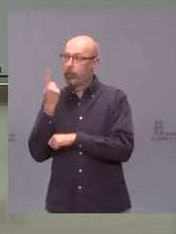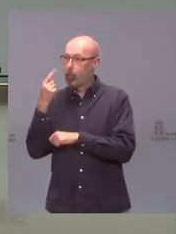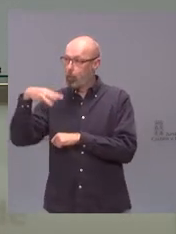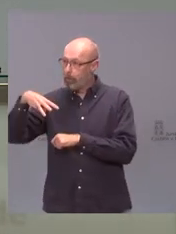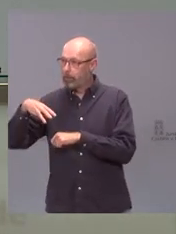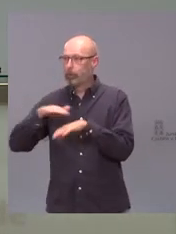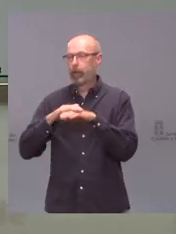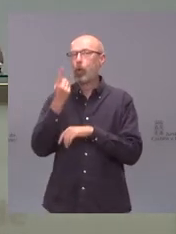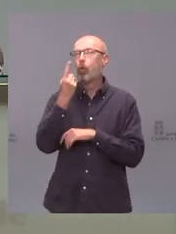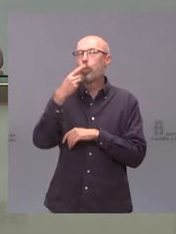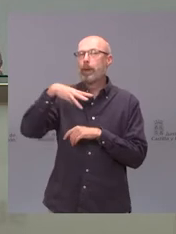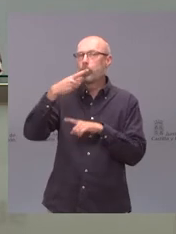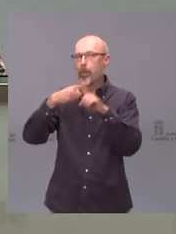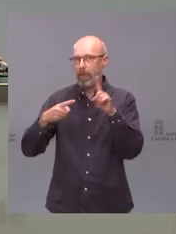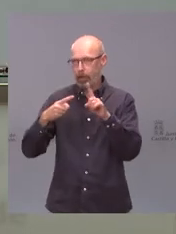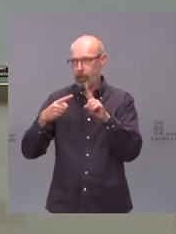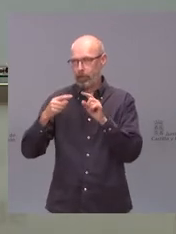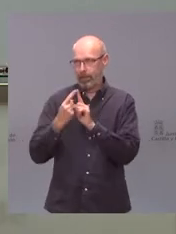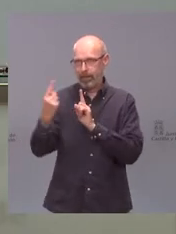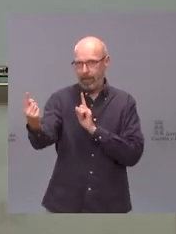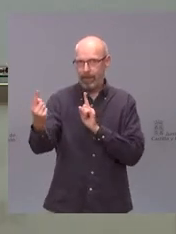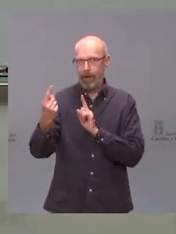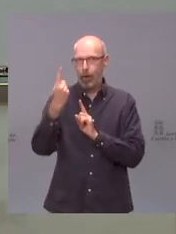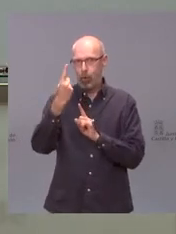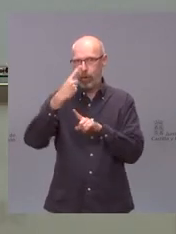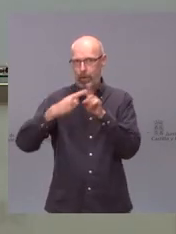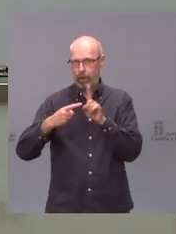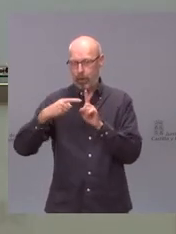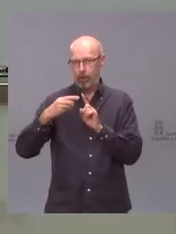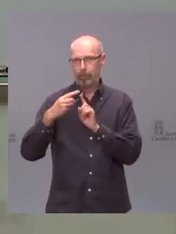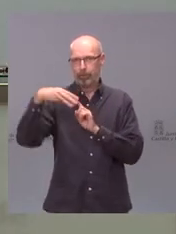Metro y medio, por Dios. Y no digo dos metros.